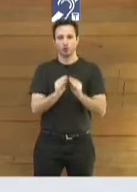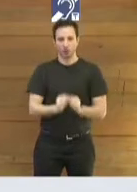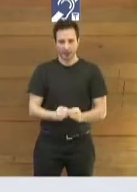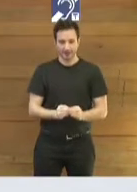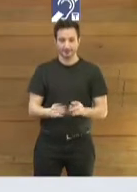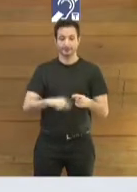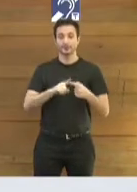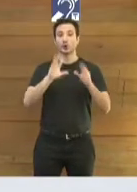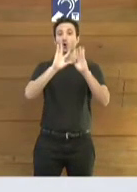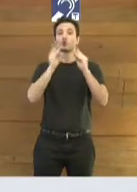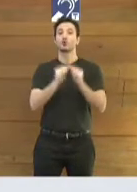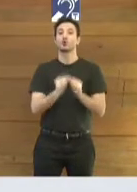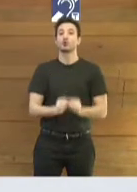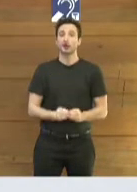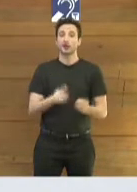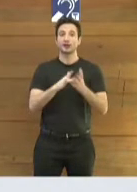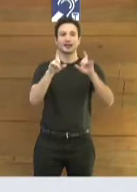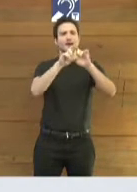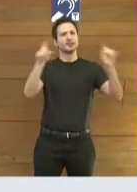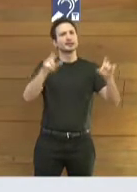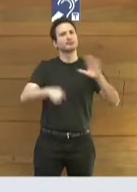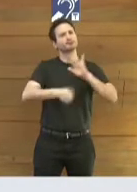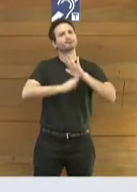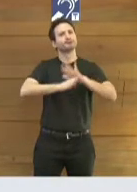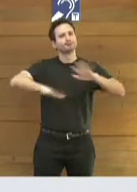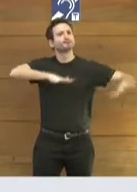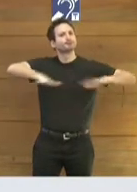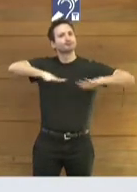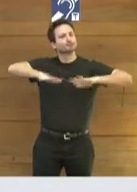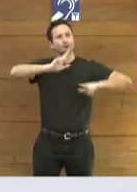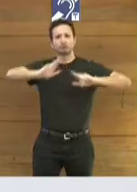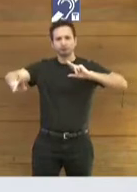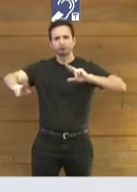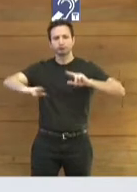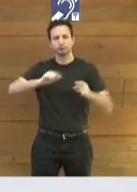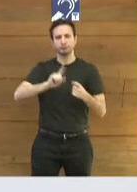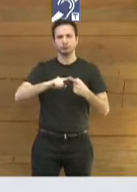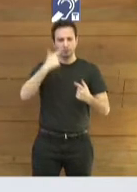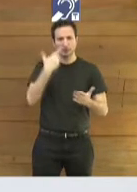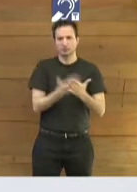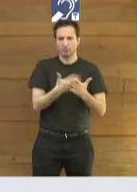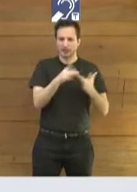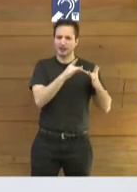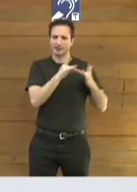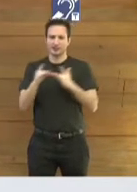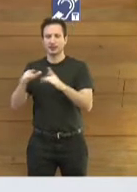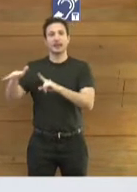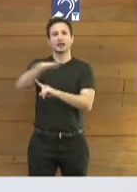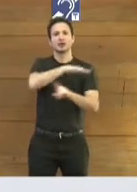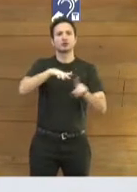Como conclusiones, diría que la compañía responde. Hemos demostrado un liderazgo en un nuevo entorno